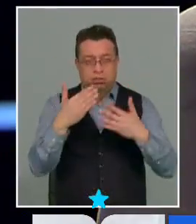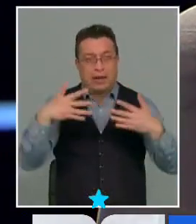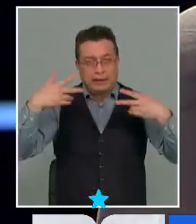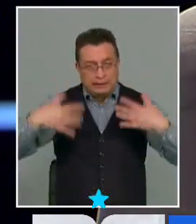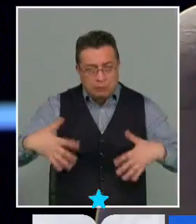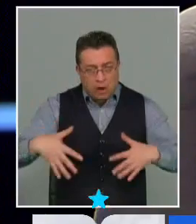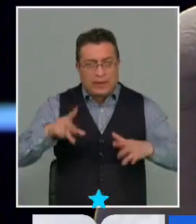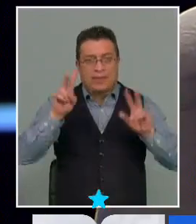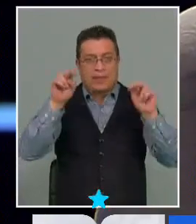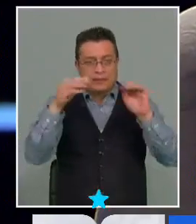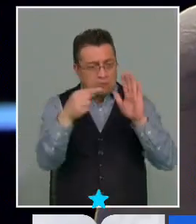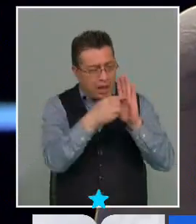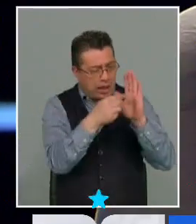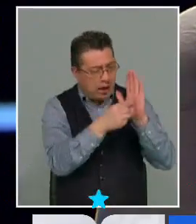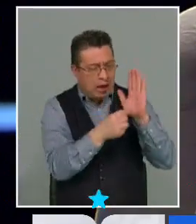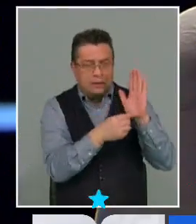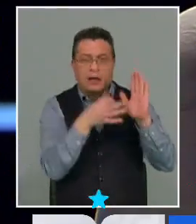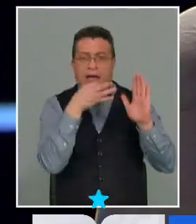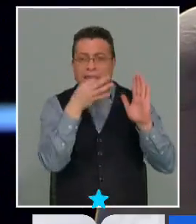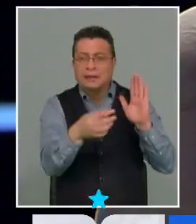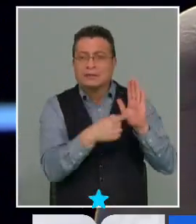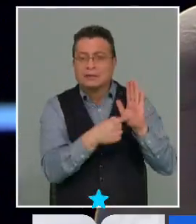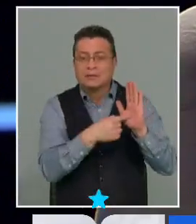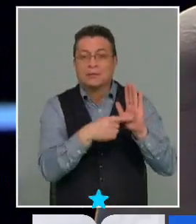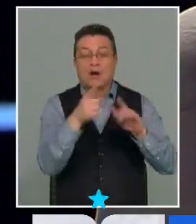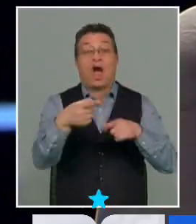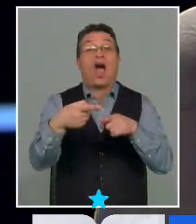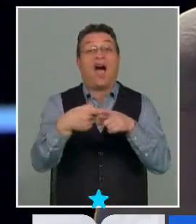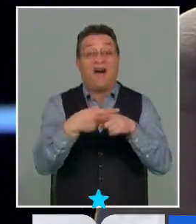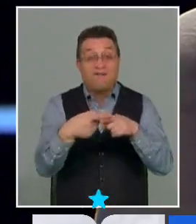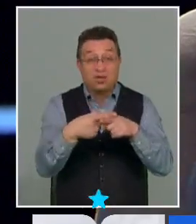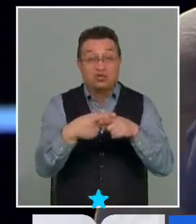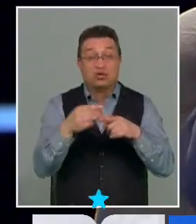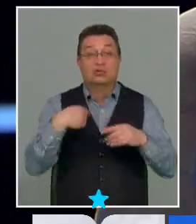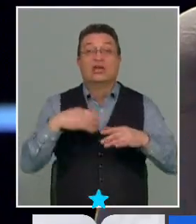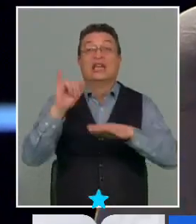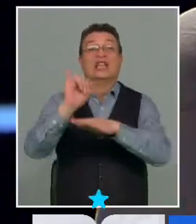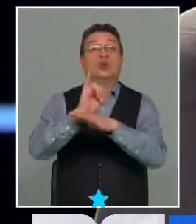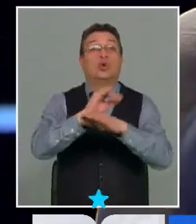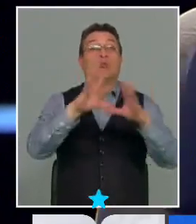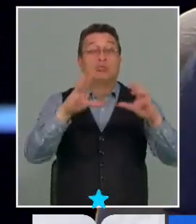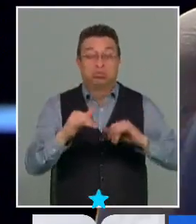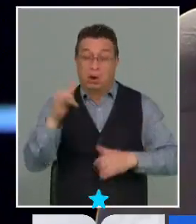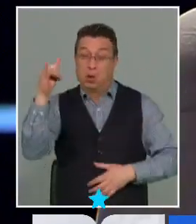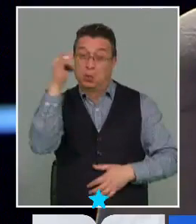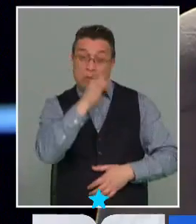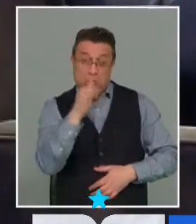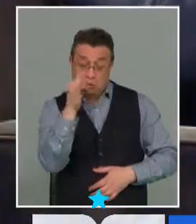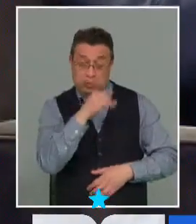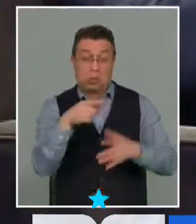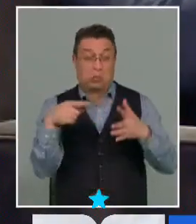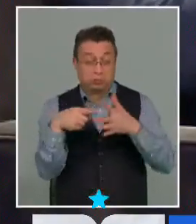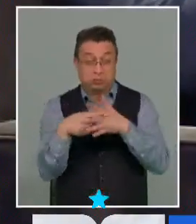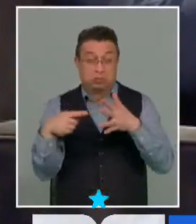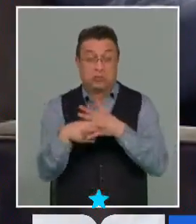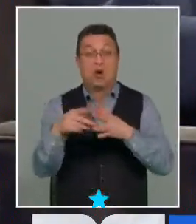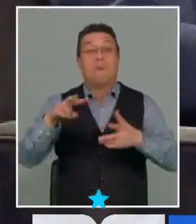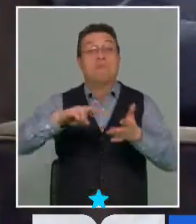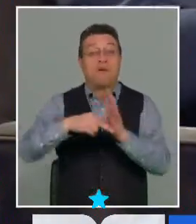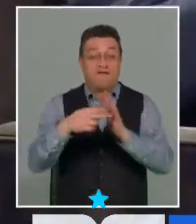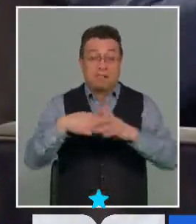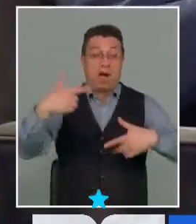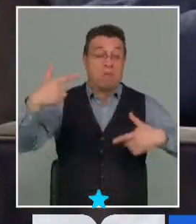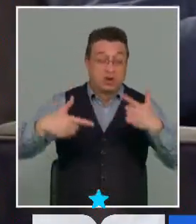esta constitución aborda o sea fue por el abuso decadencia institucional corrupción problemas serios de la política